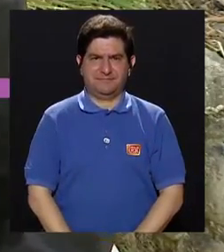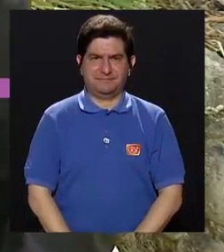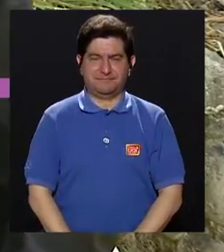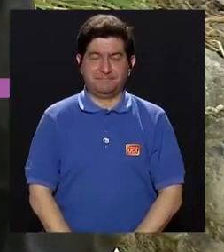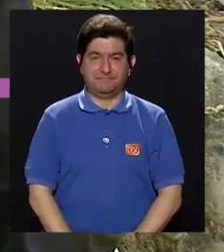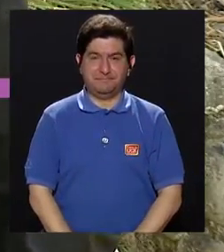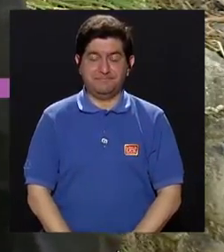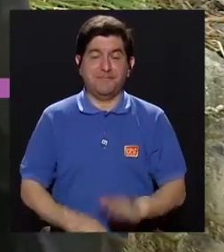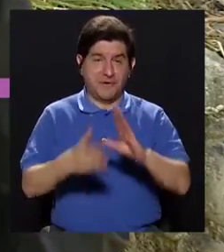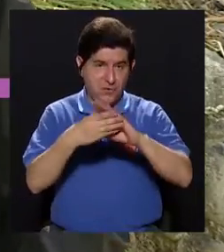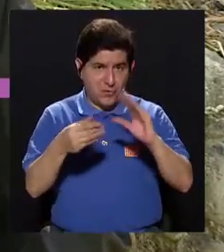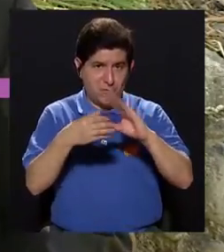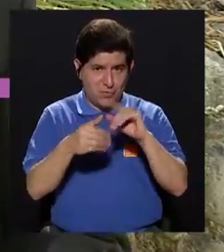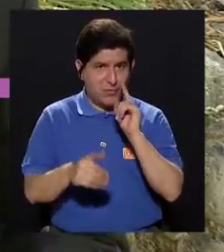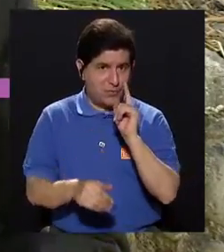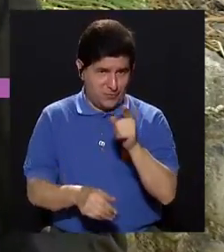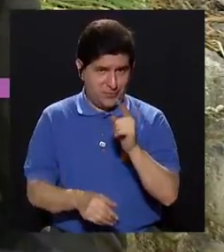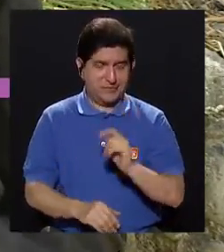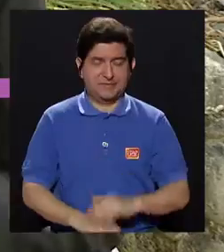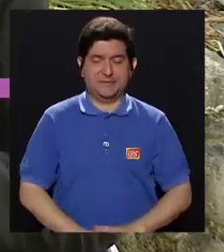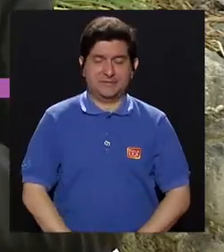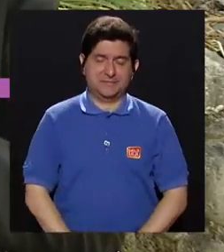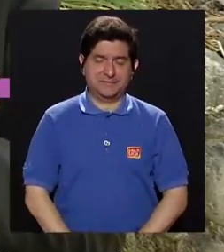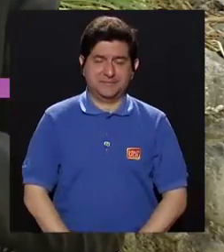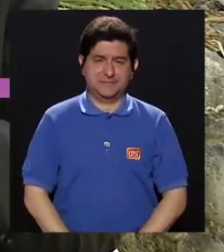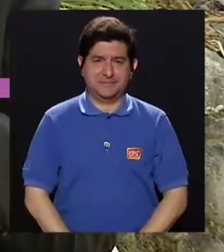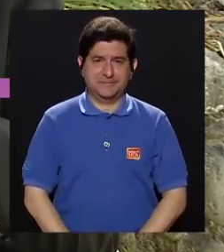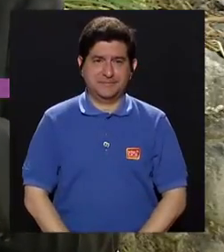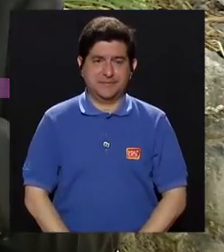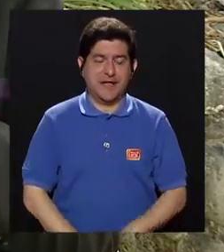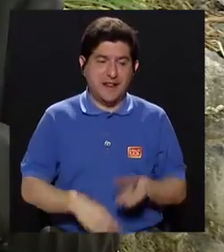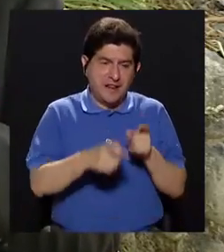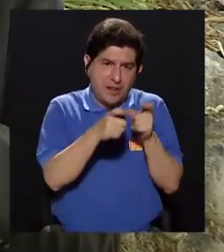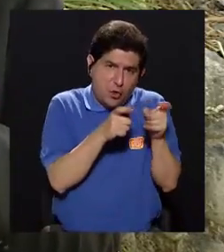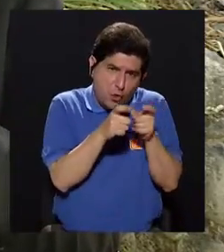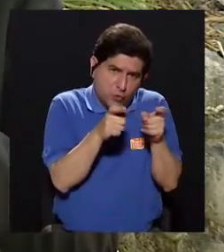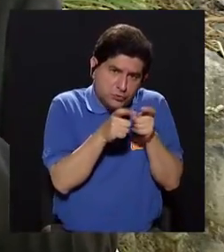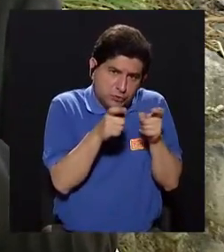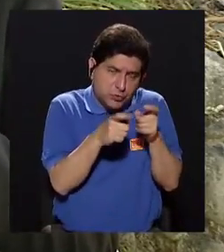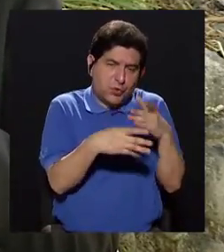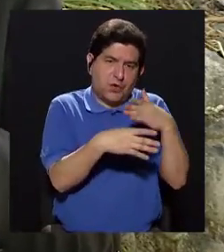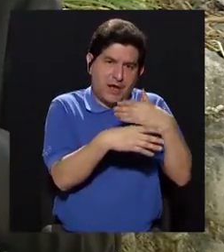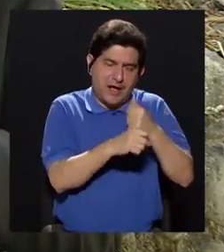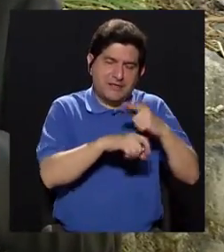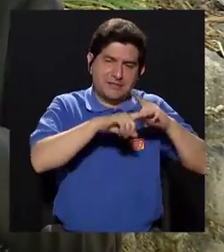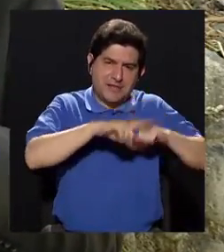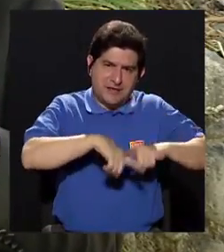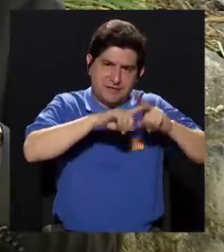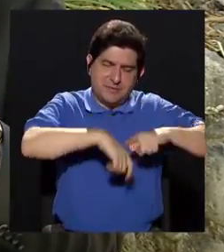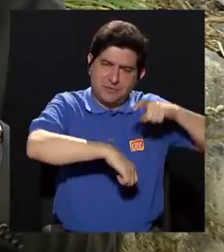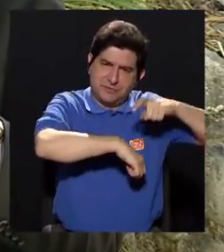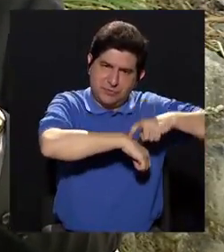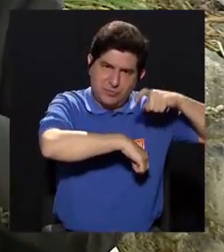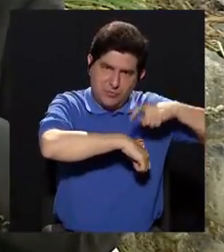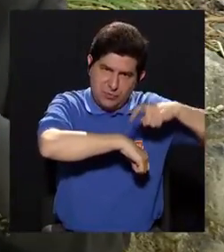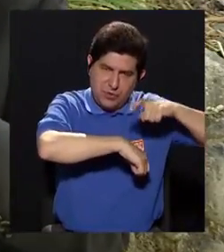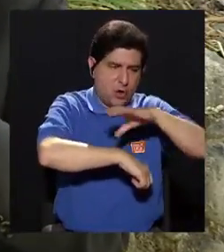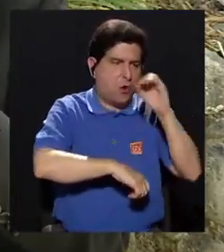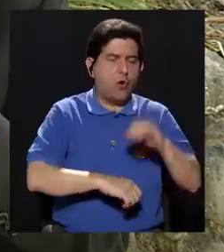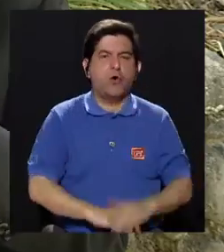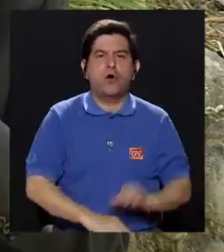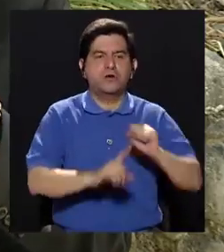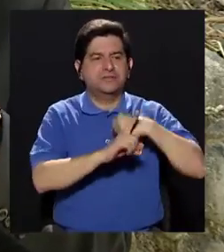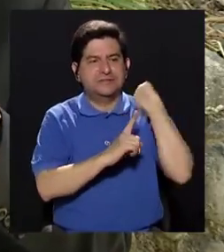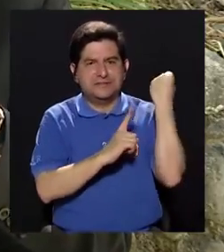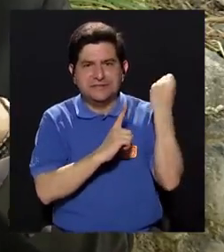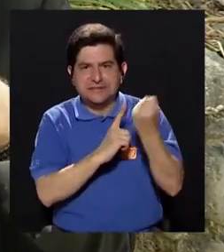Bueno, tal y como lo comentaste, el control tiene que efectuarse dependiendo del momento o